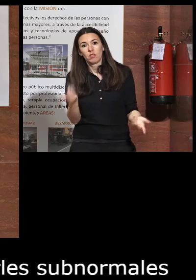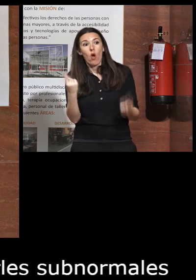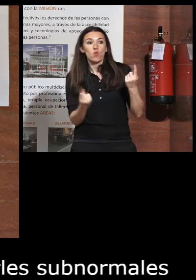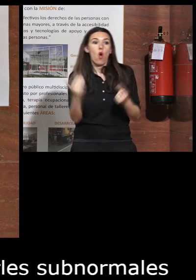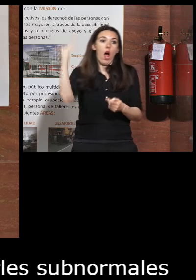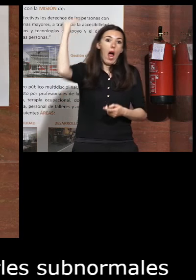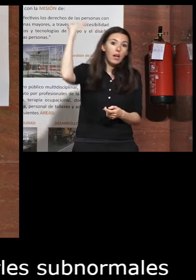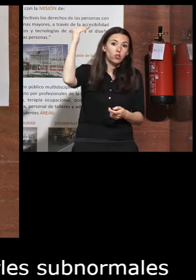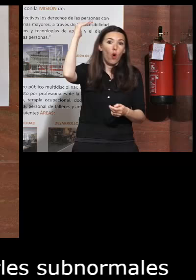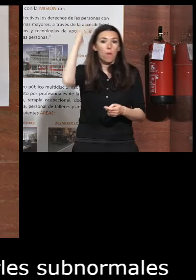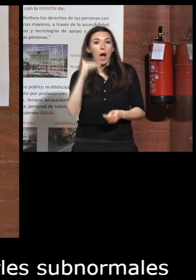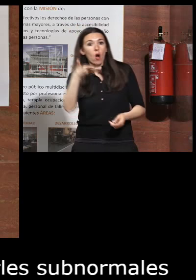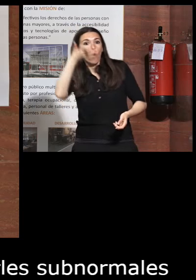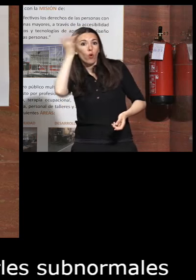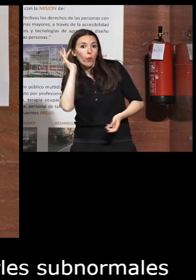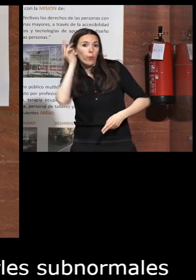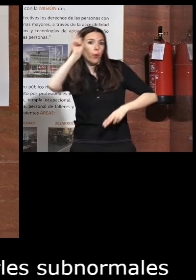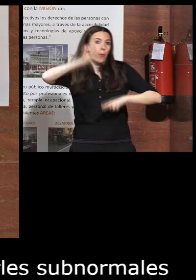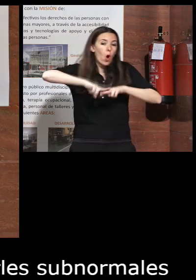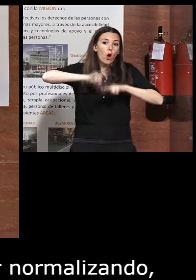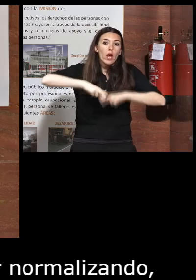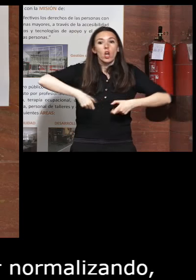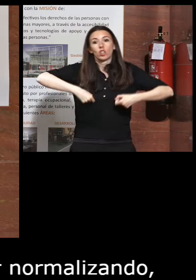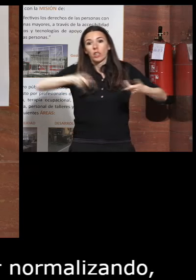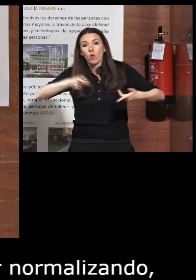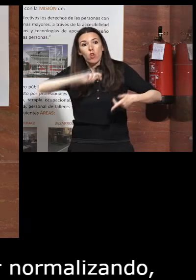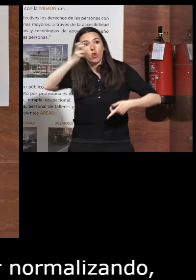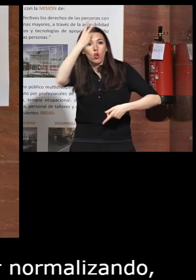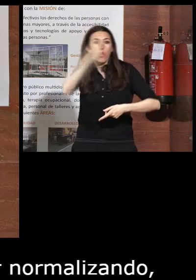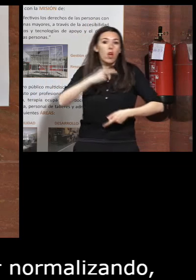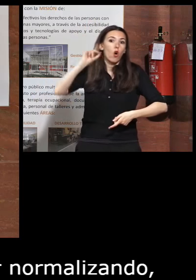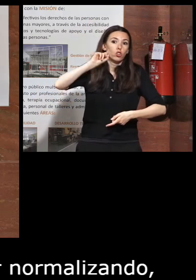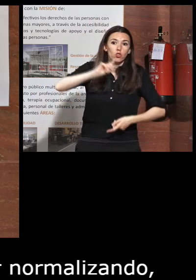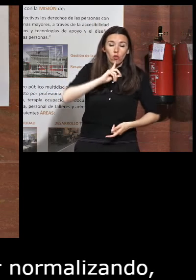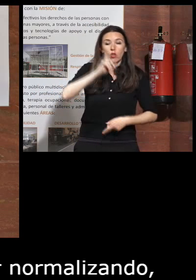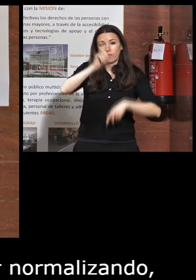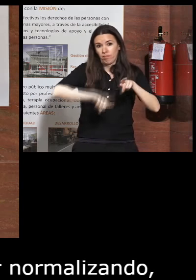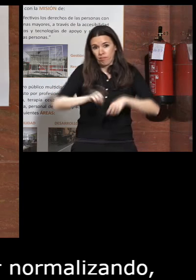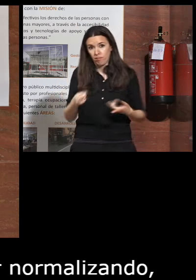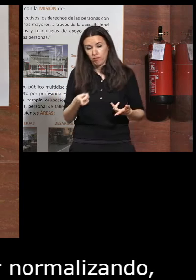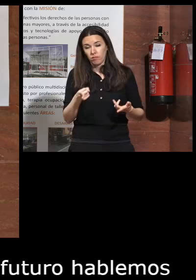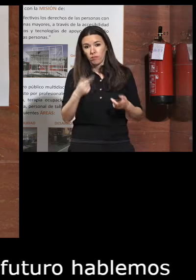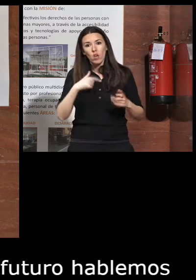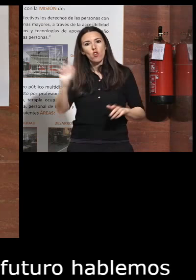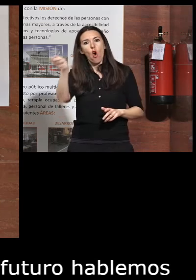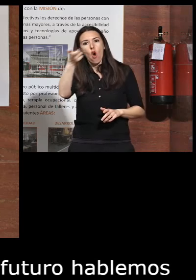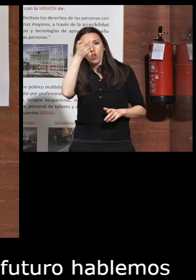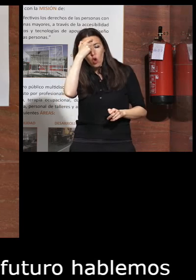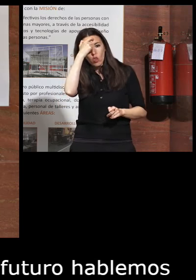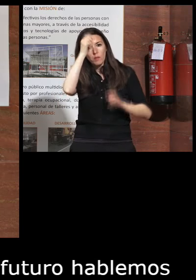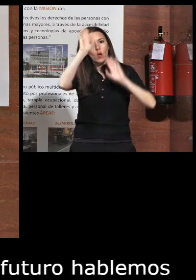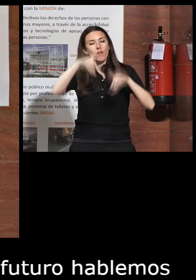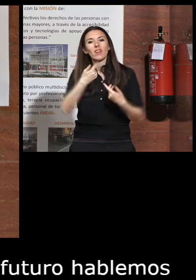alto otro bajo uno rubio otro moreno otro vansella de ruedas otro estiego otro sordo sabes pero yo iría al concepto al final de